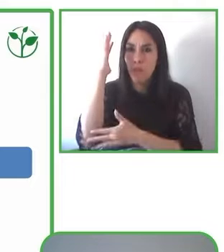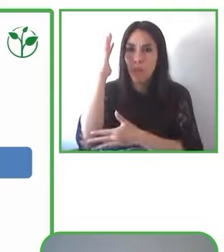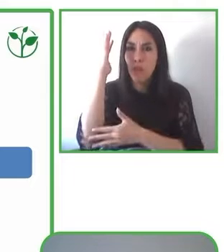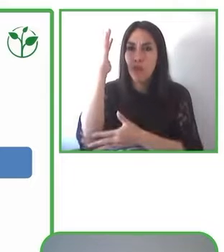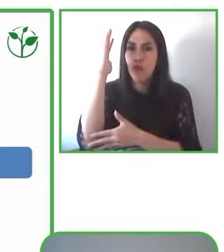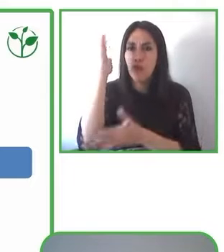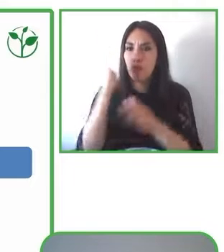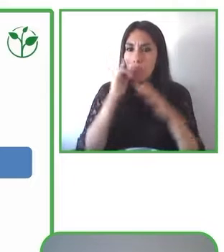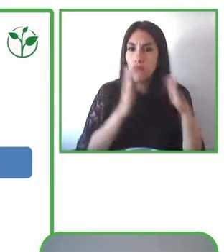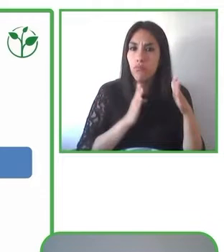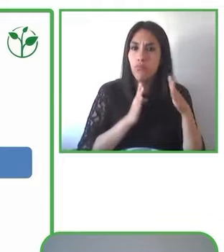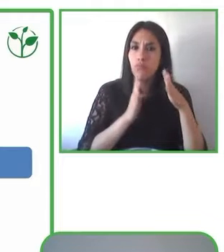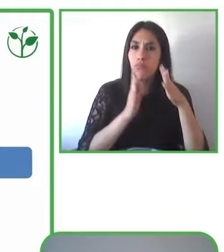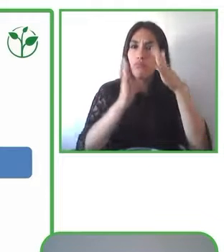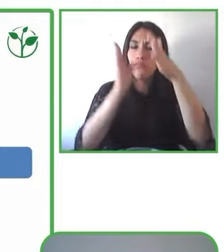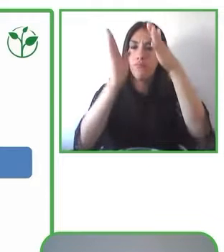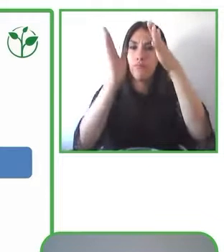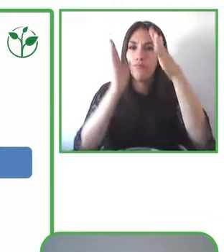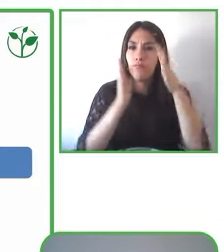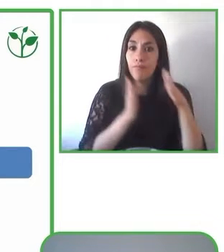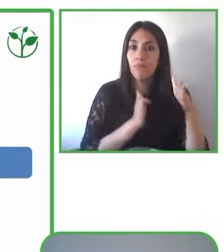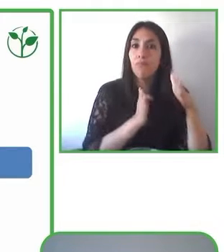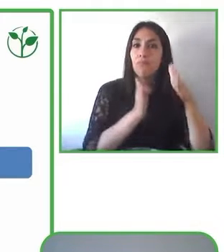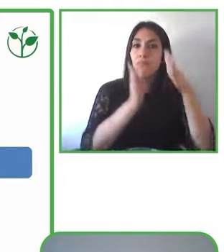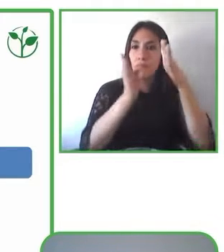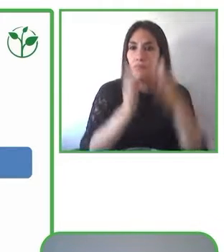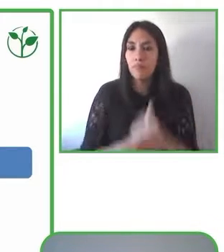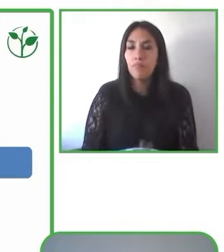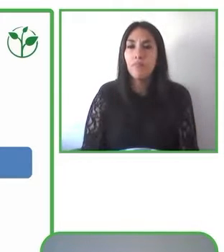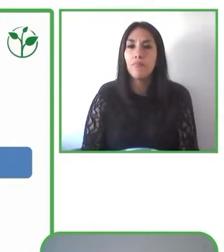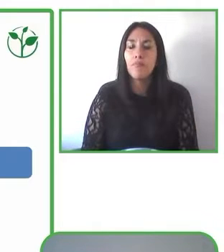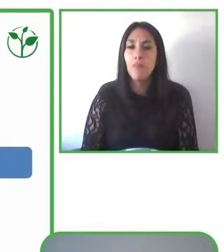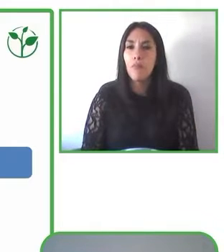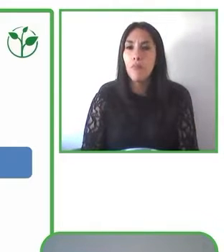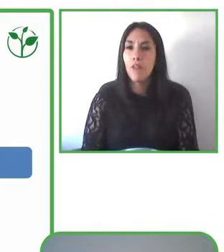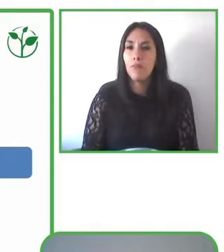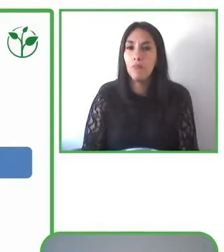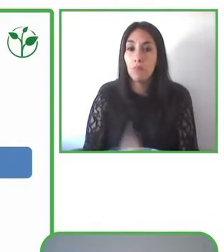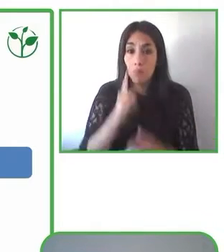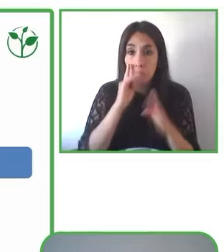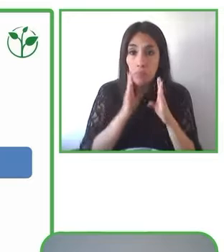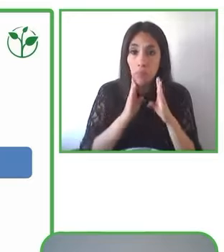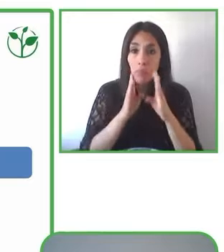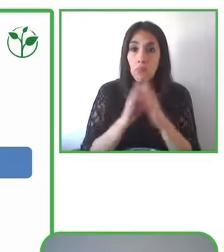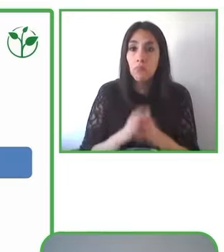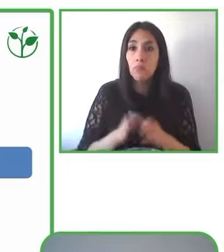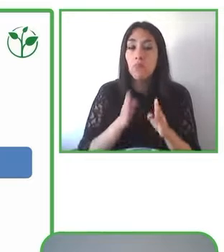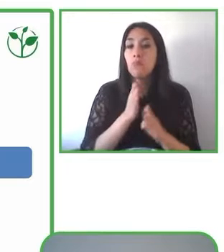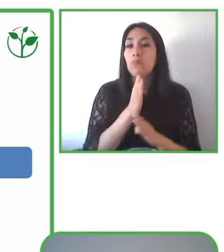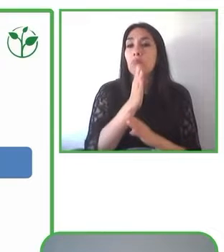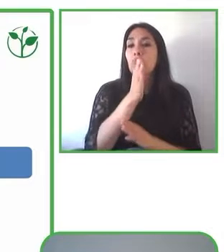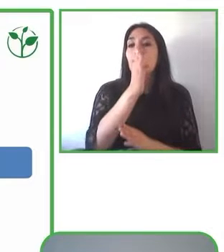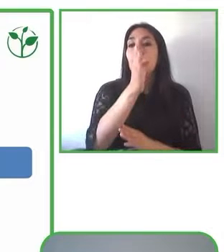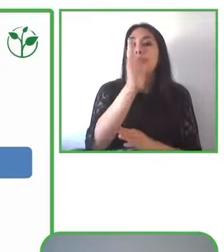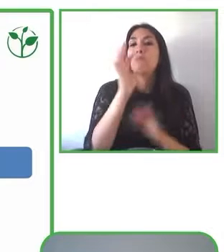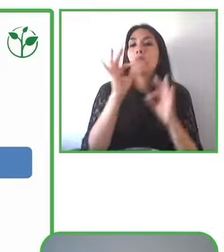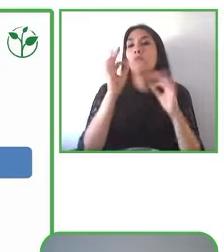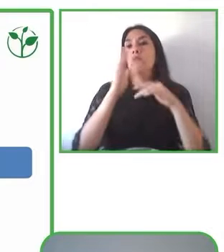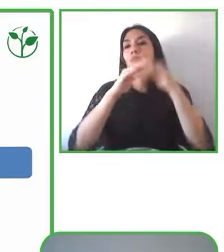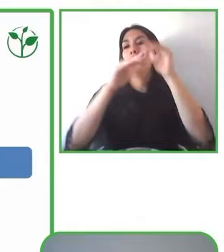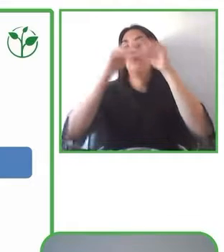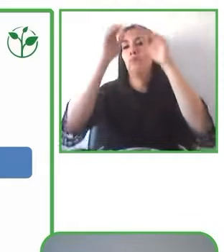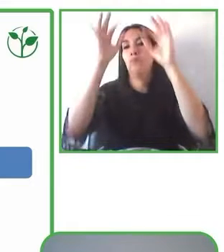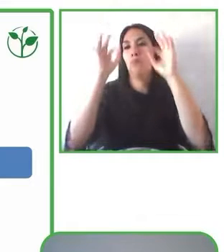un borde que es la construcción misma del edificio. Esto genera, los árboles generan un